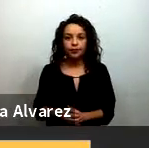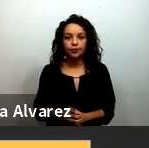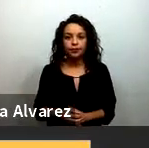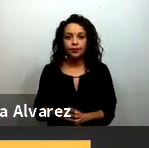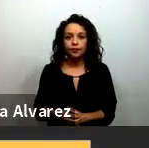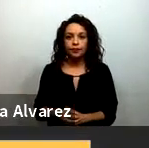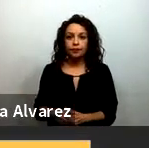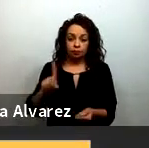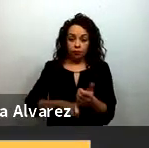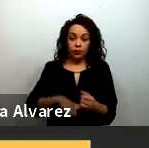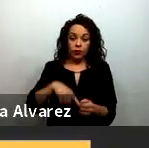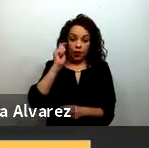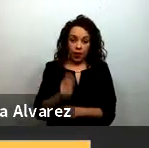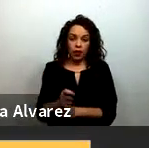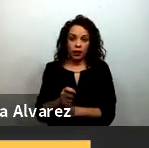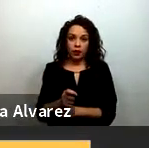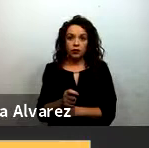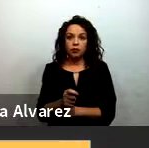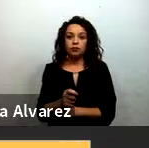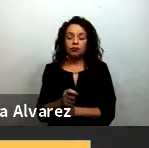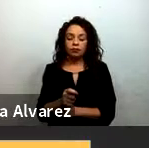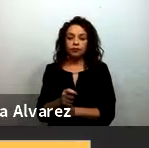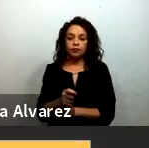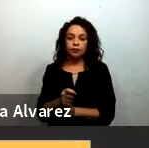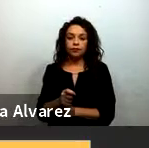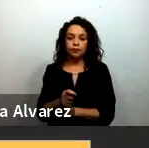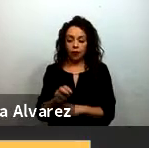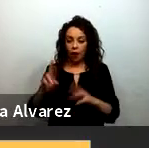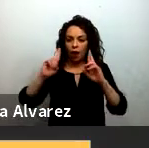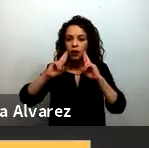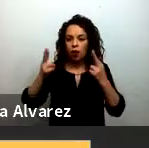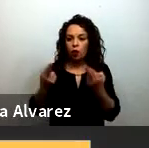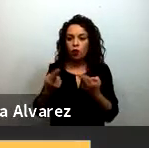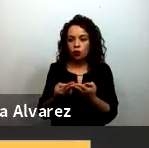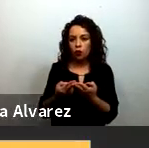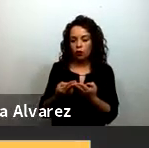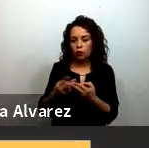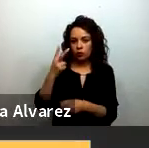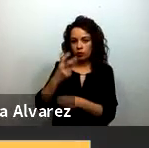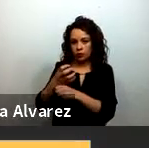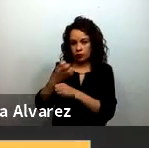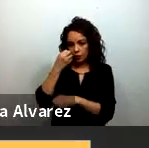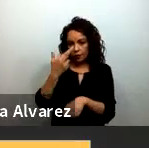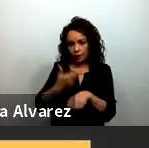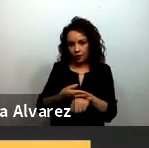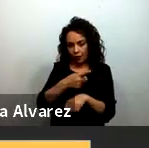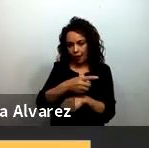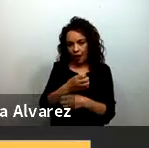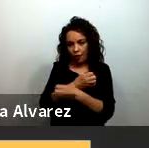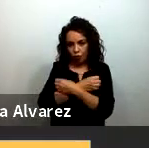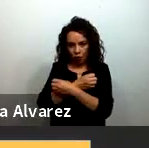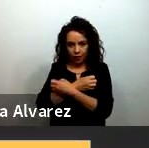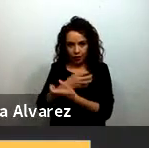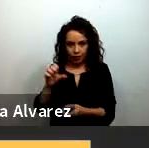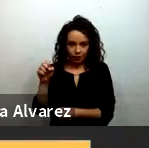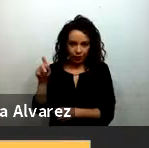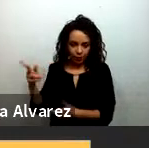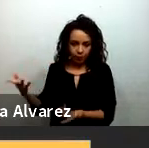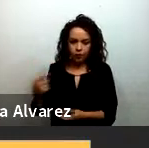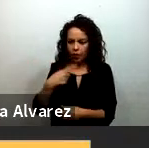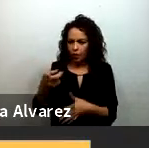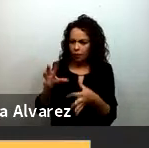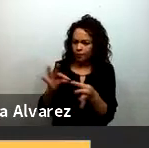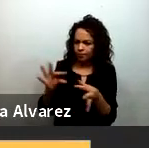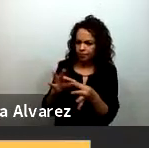algunos integrantes del pacto tuvimos una reunión con el subsecretario de Educación Básica para comentarle algunas de nuestras preocupaciones sobre el